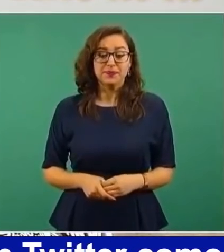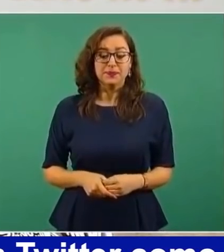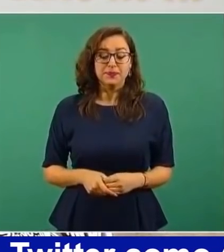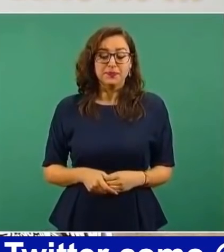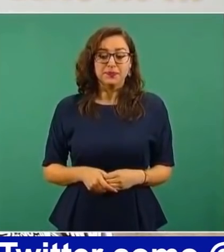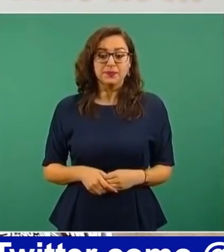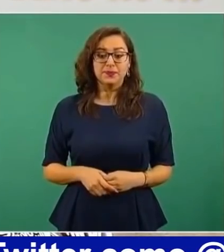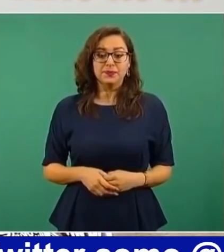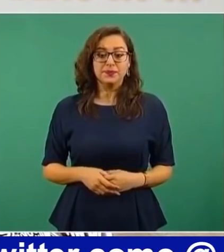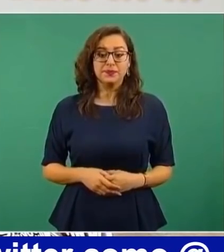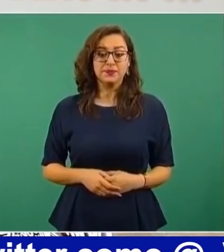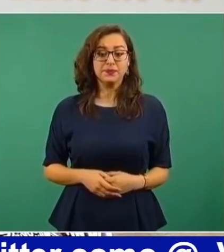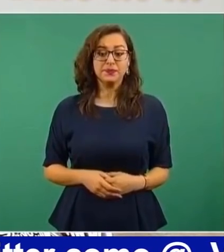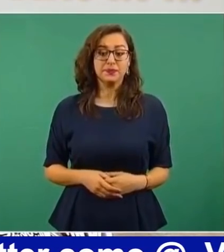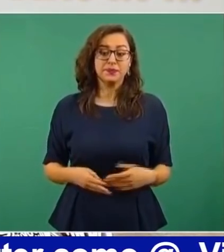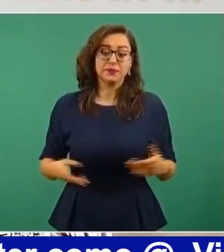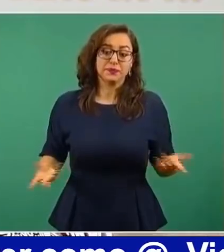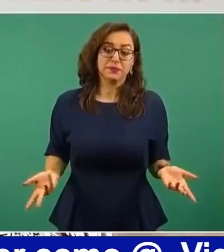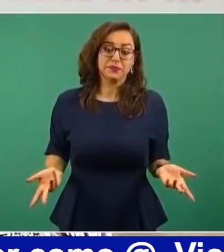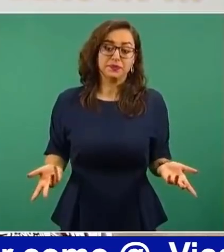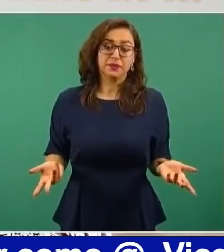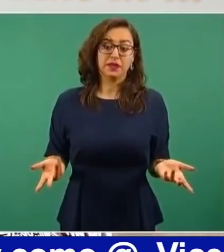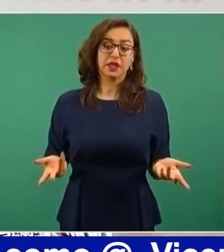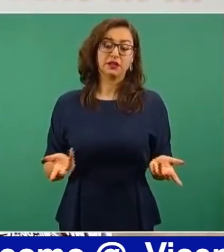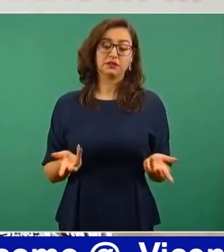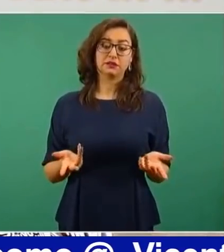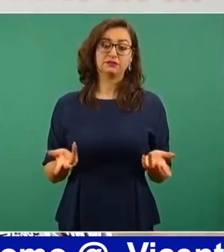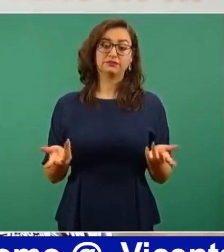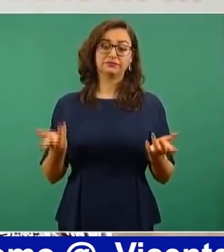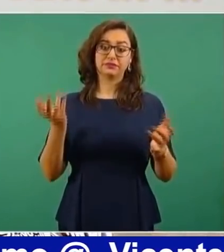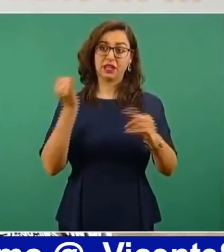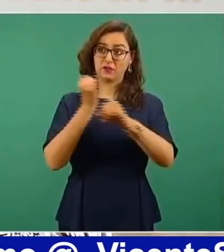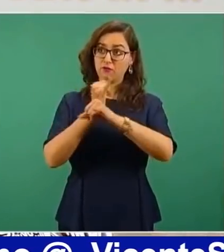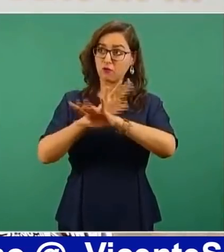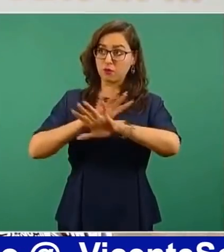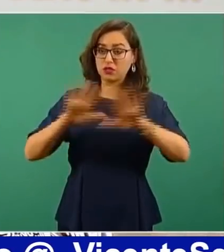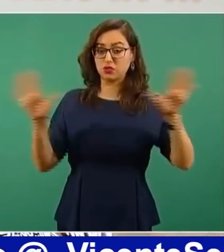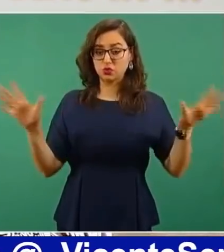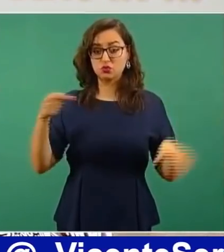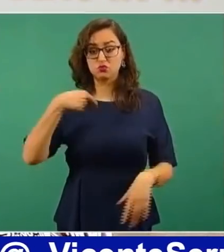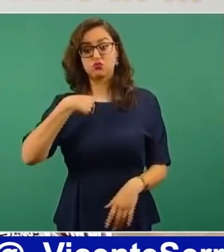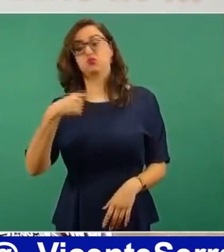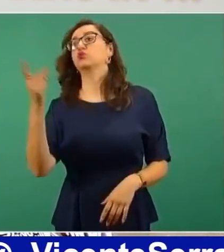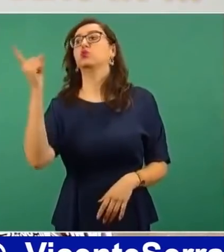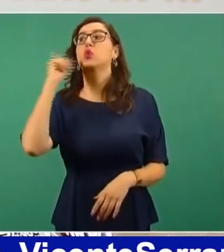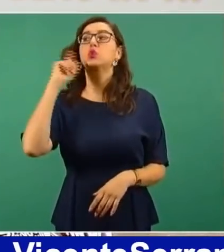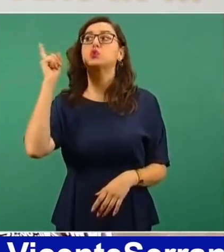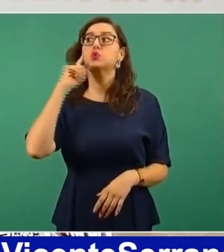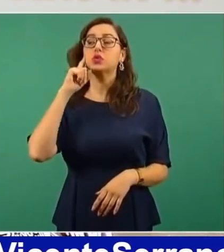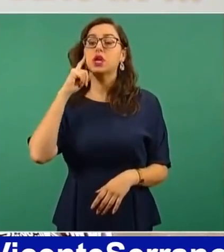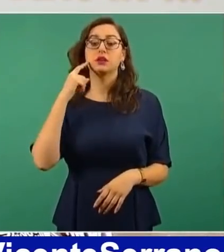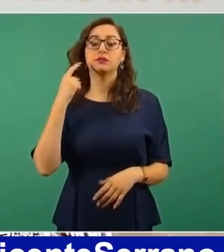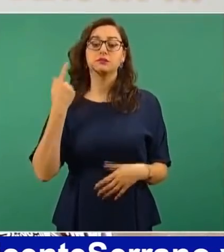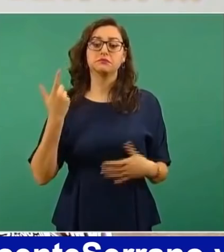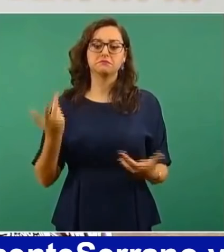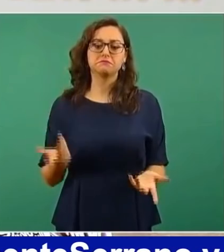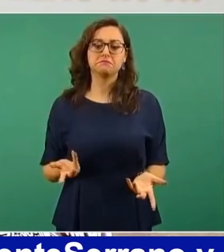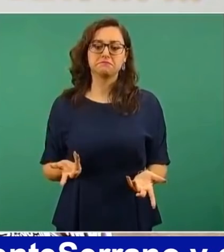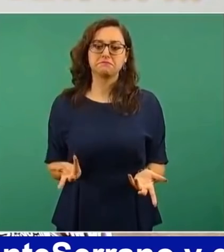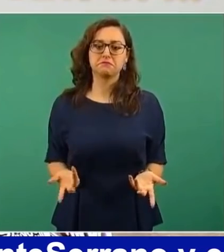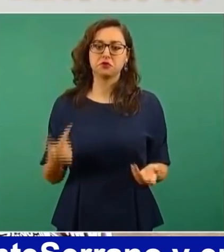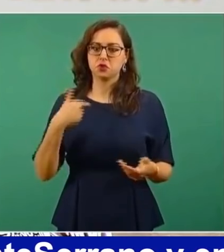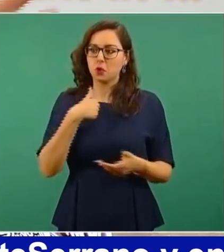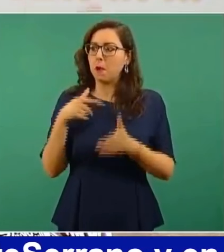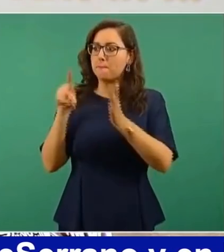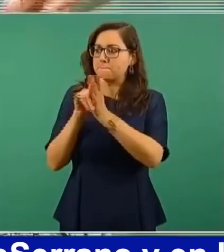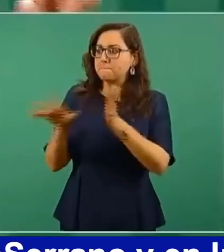es la información que tengo, porque no estoy todo el tiempo viendo periódicos y para que no se